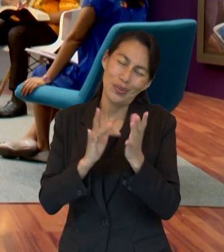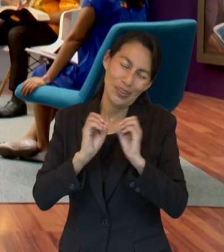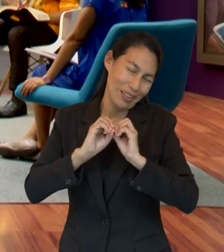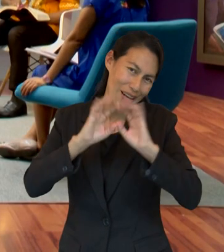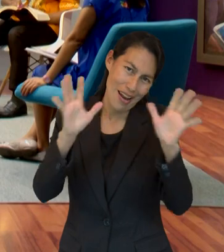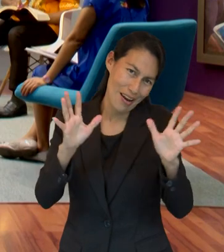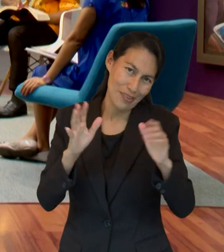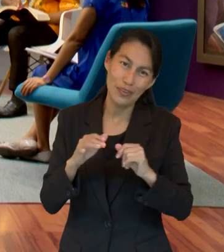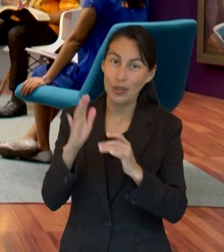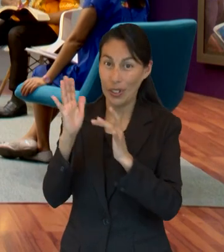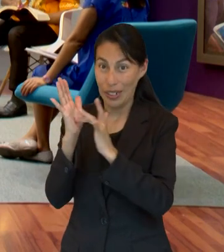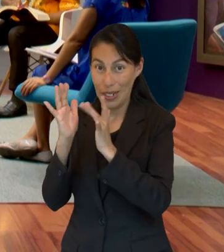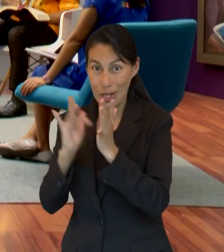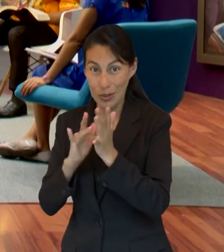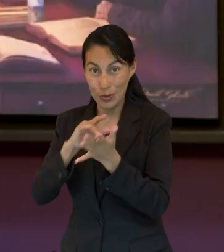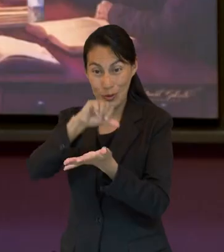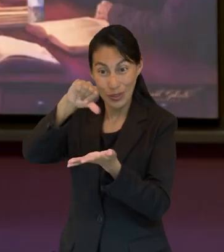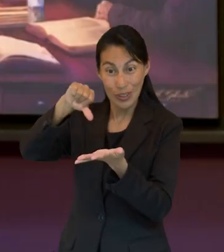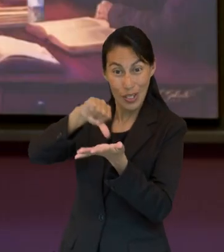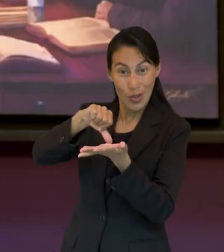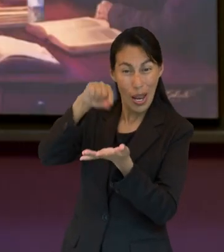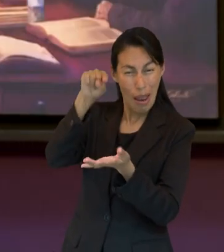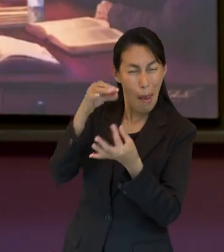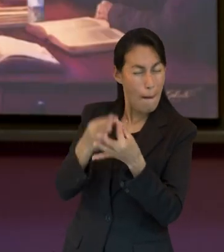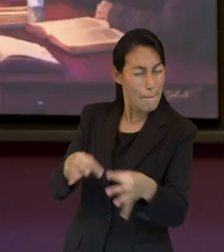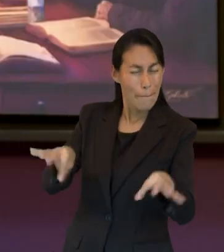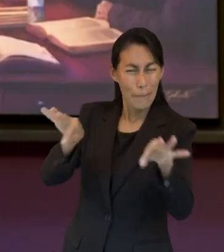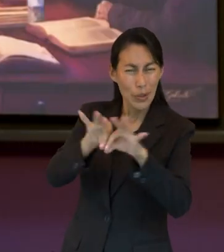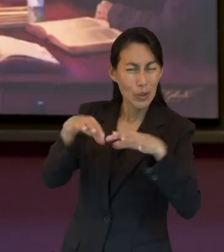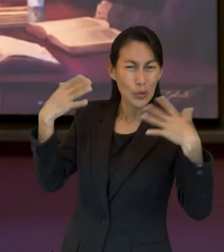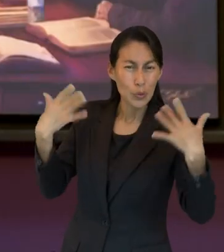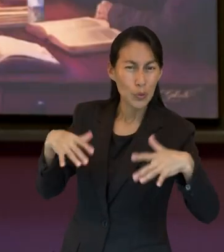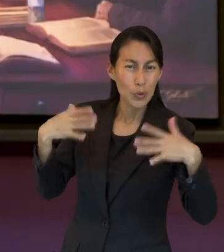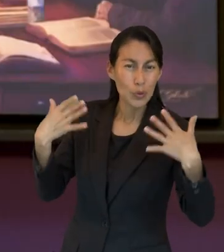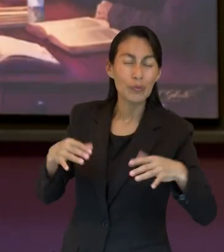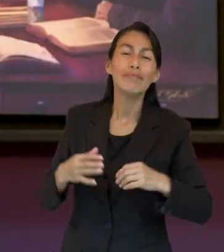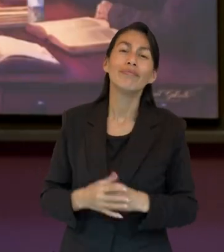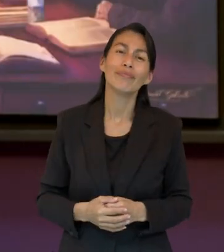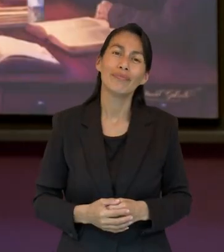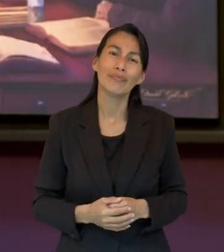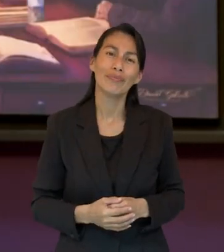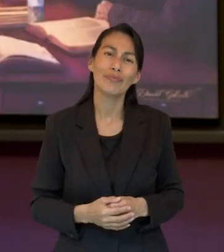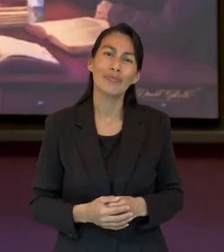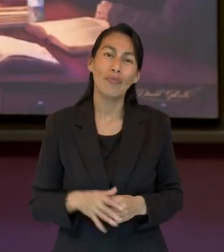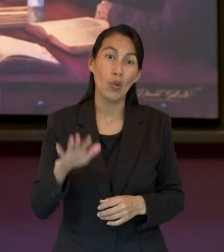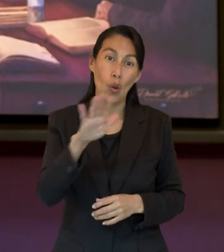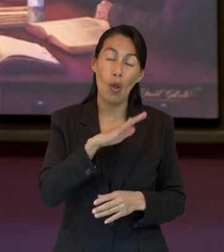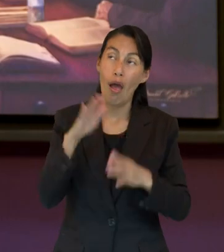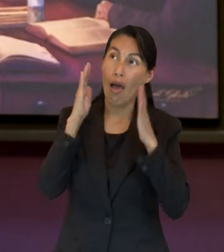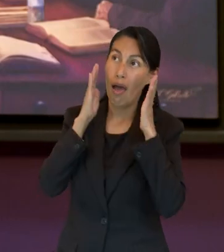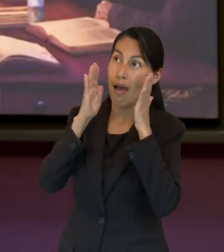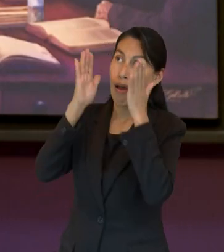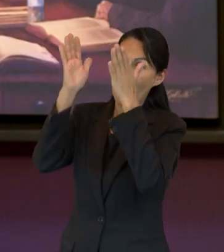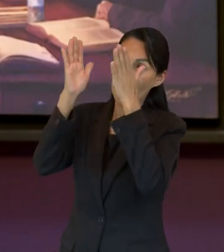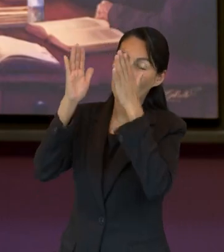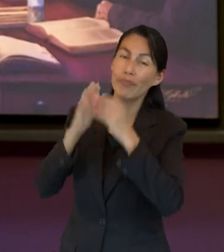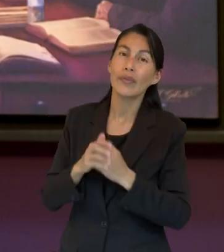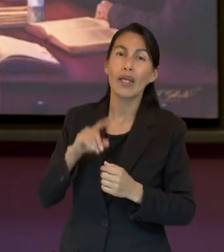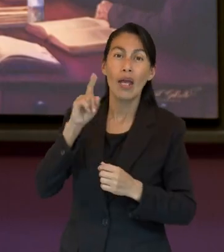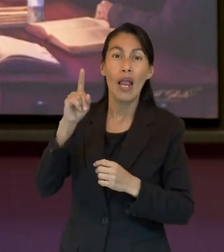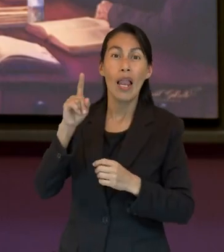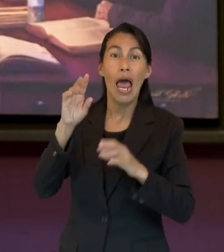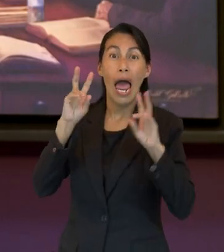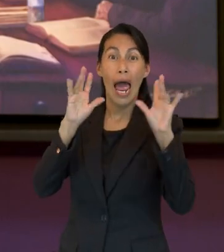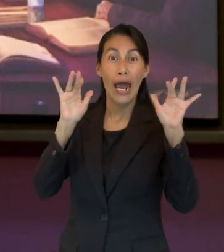Jesús. Jesús es el centro de toda esa escena. Menciona aquí un poquito antes, y retomo, que